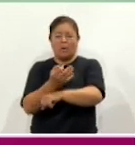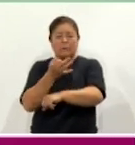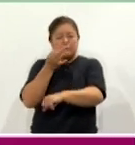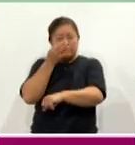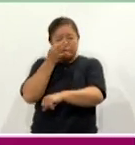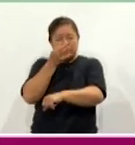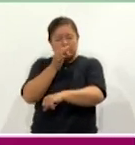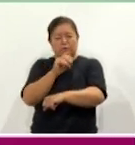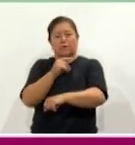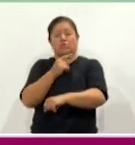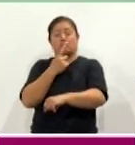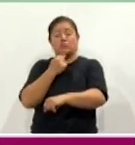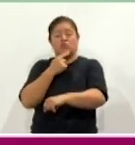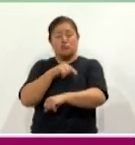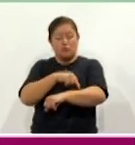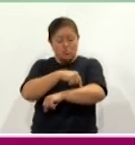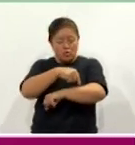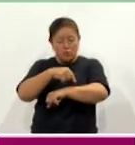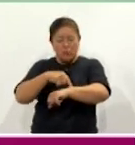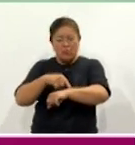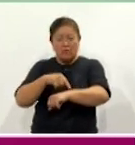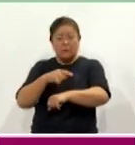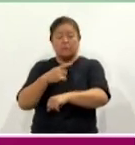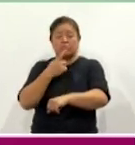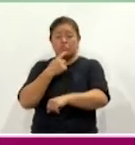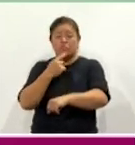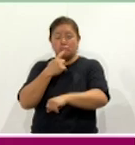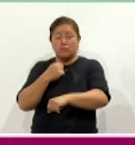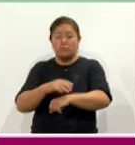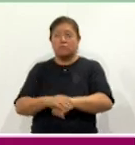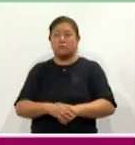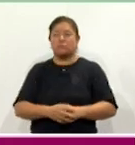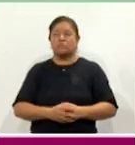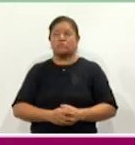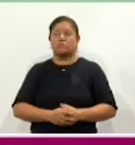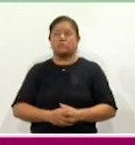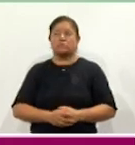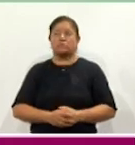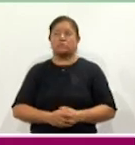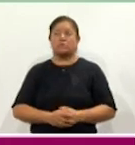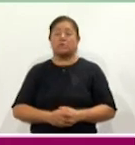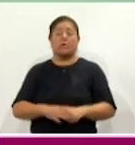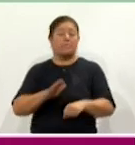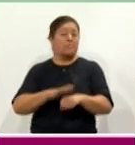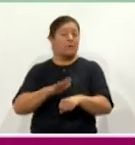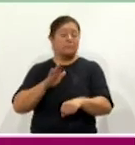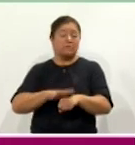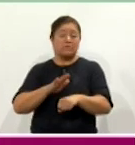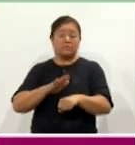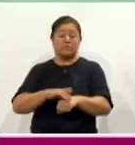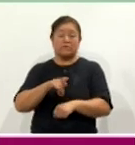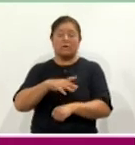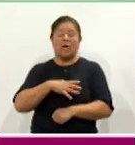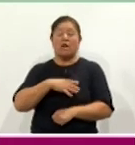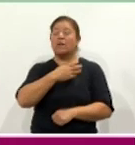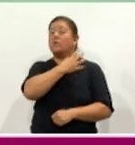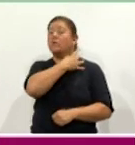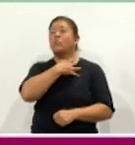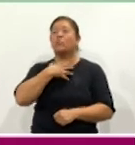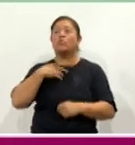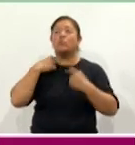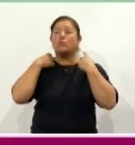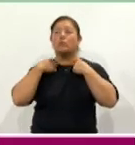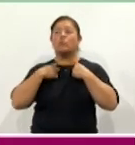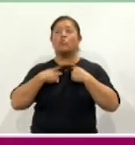vesícula, sale generalmente a nivel de cuello, en